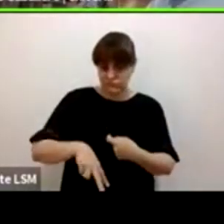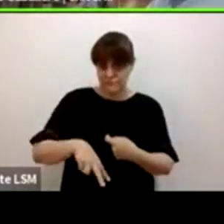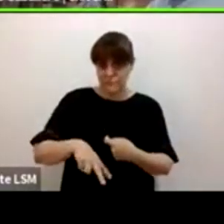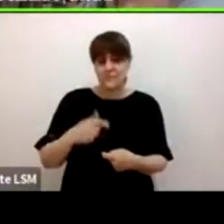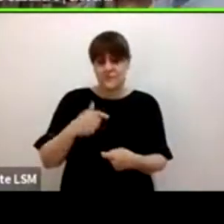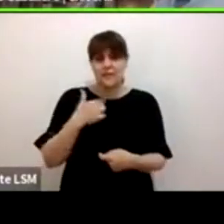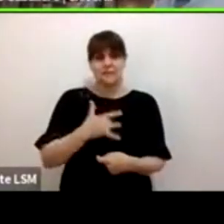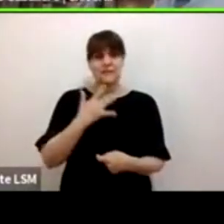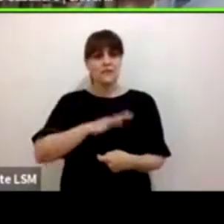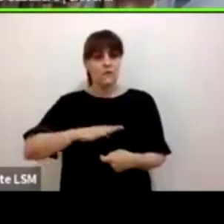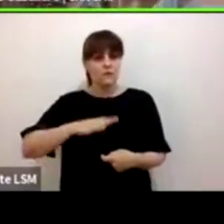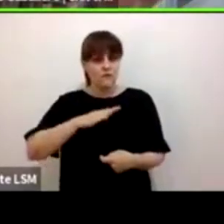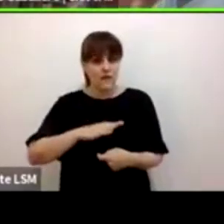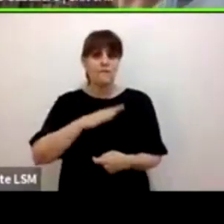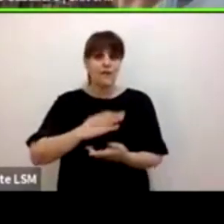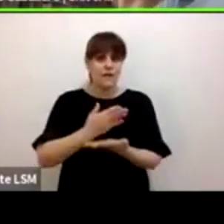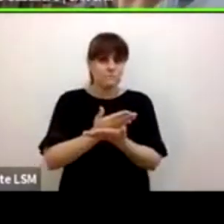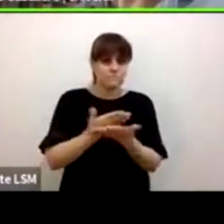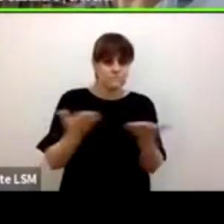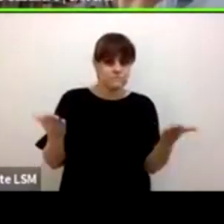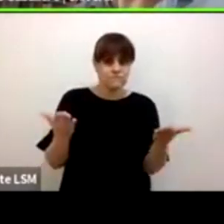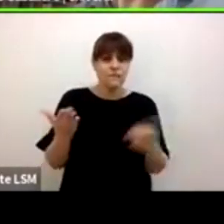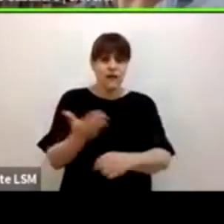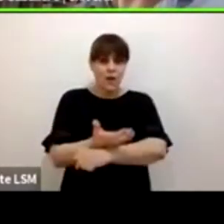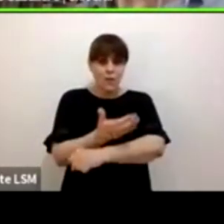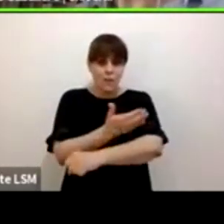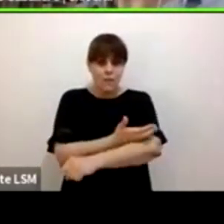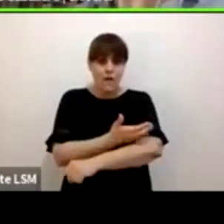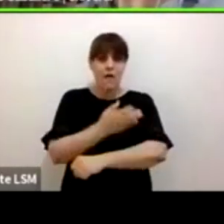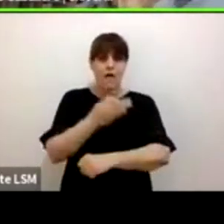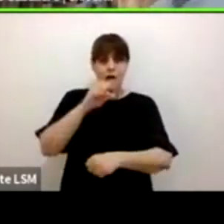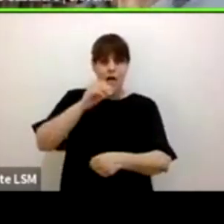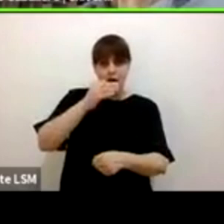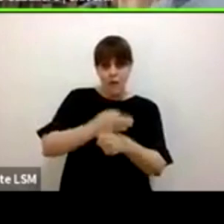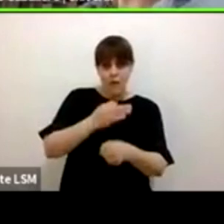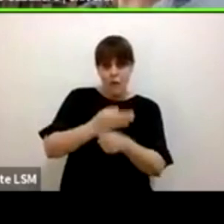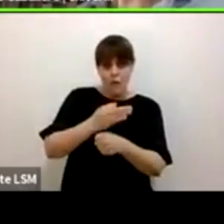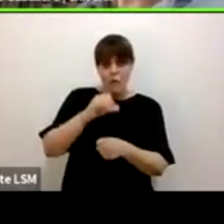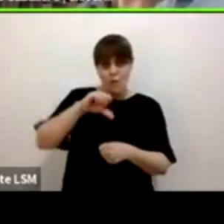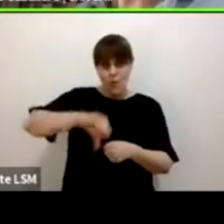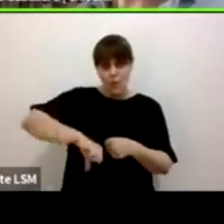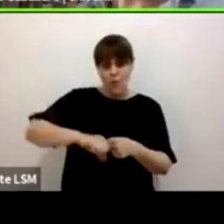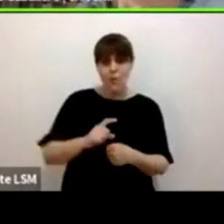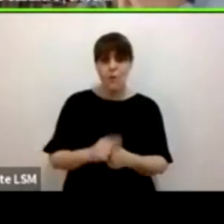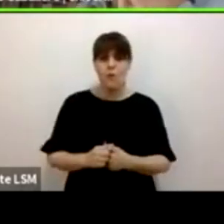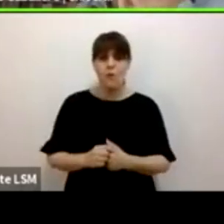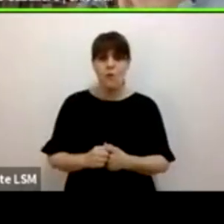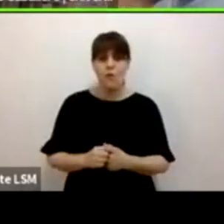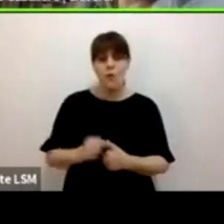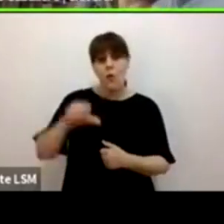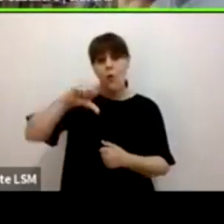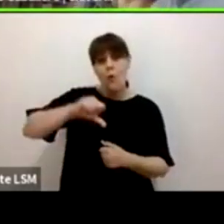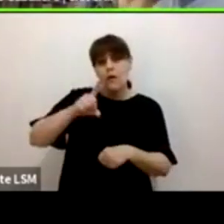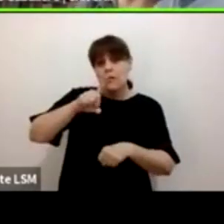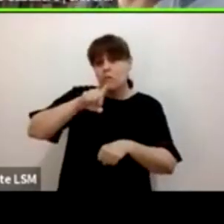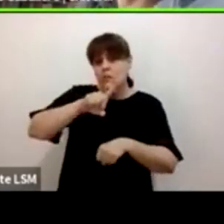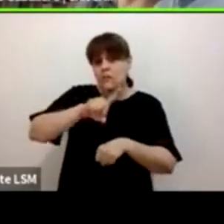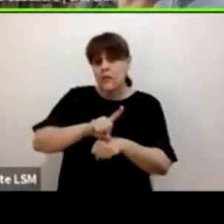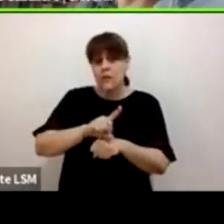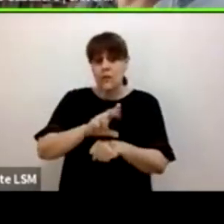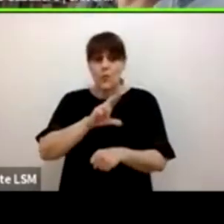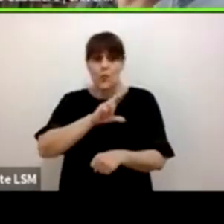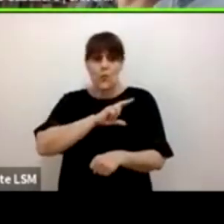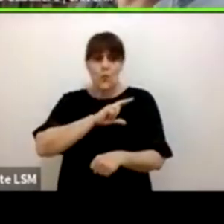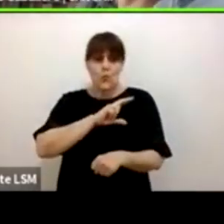y felicito a quien nos acompaña y también además quiero decir que este es un día muy especial